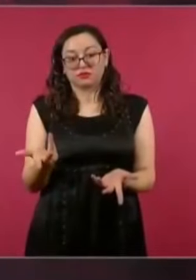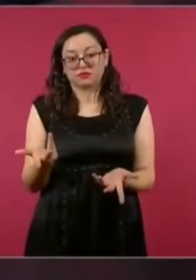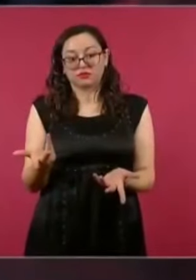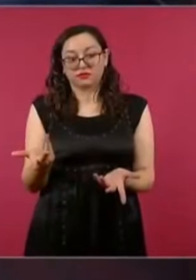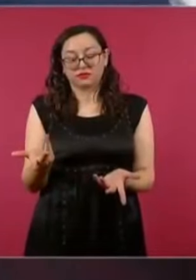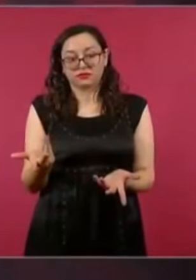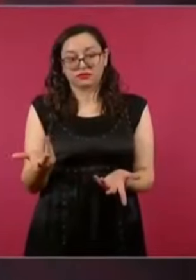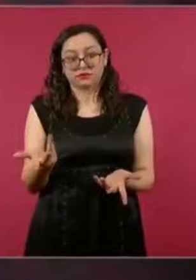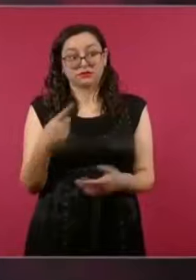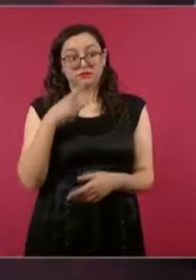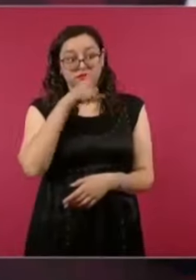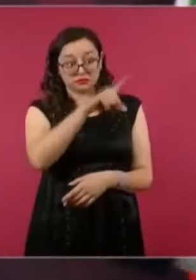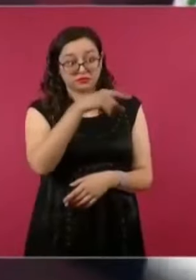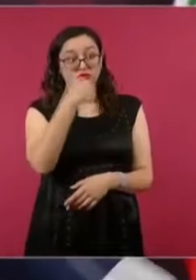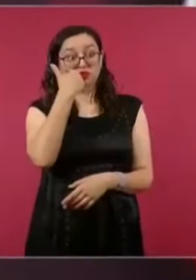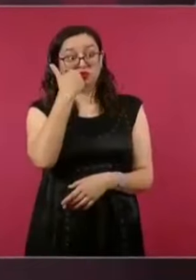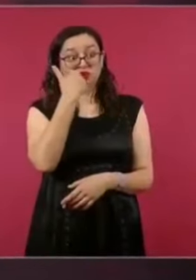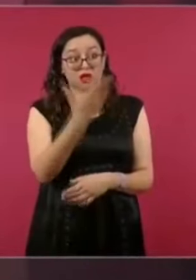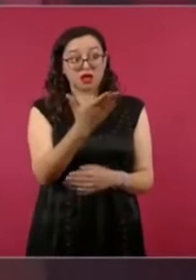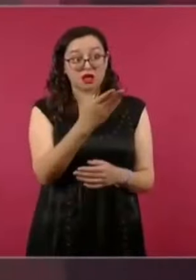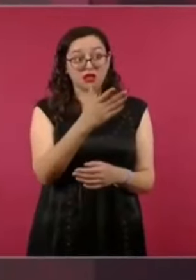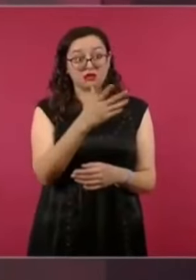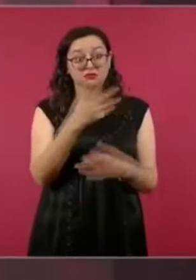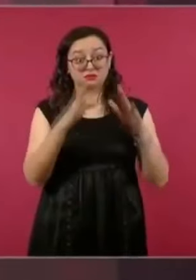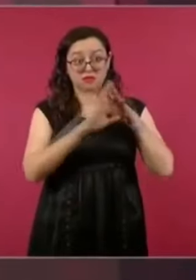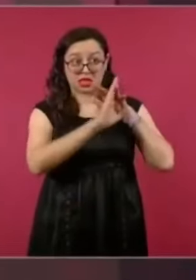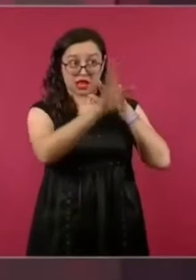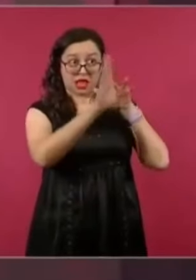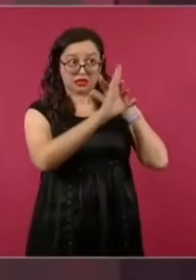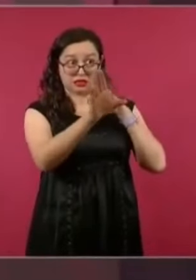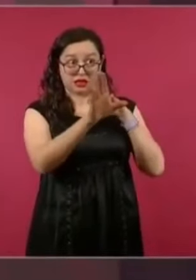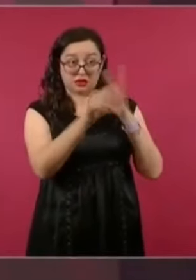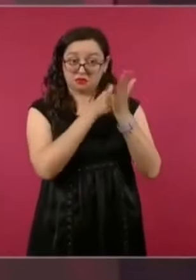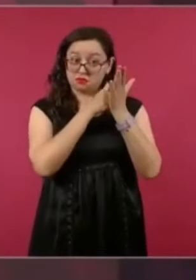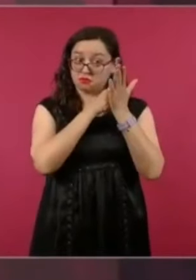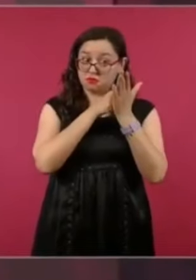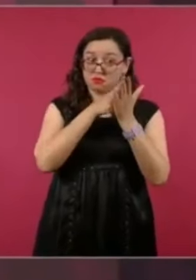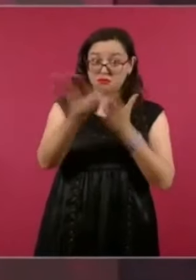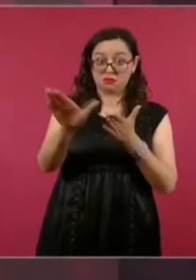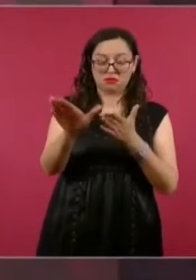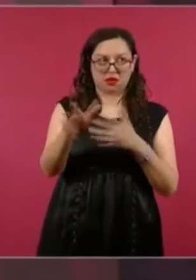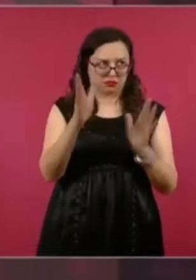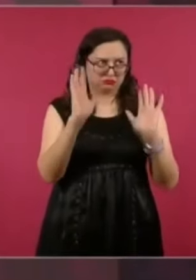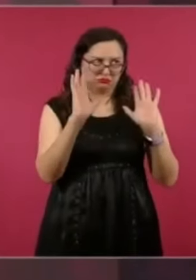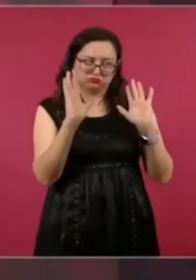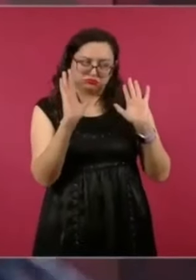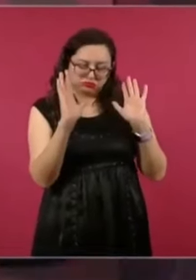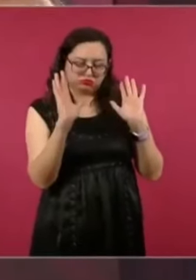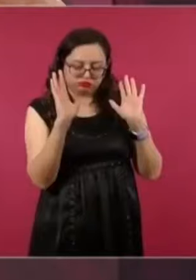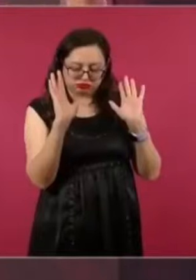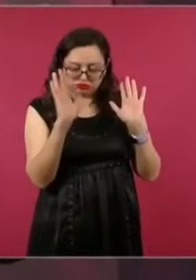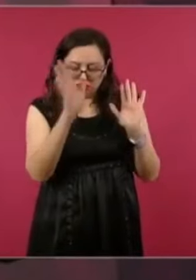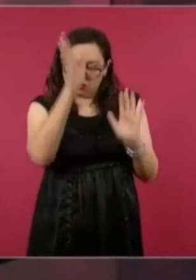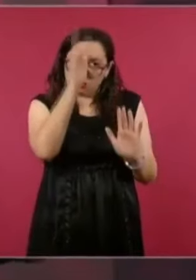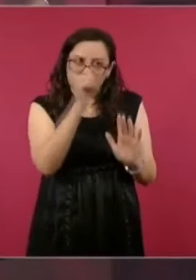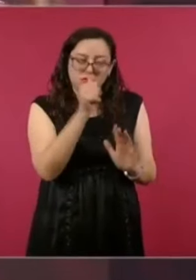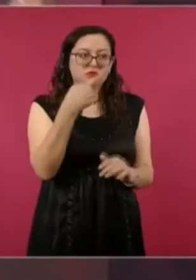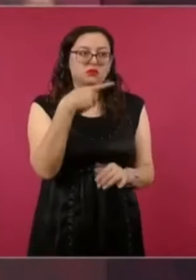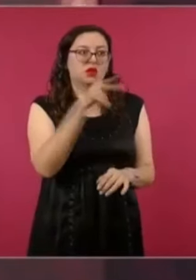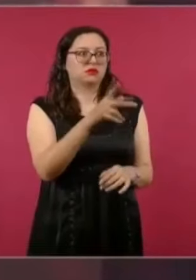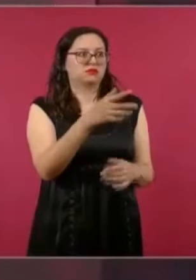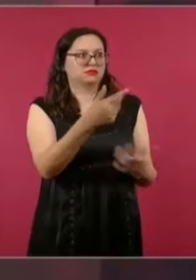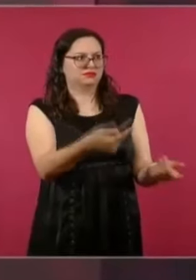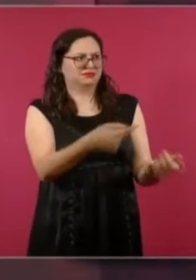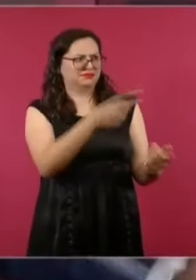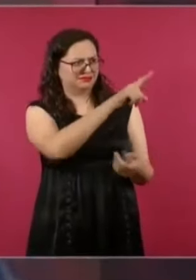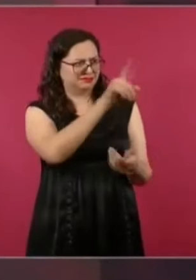directo y estamos ayudando para que se